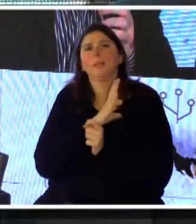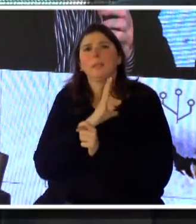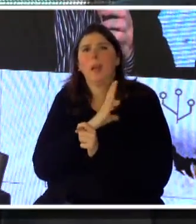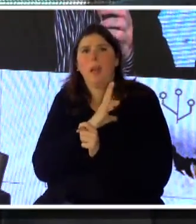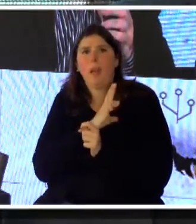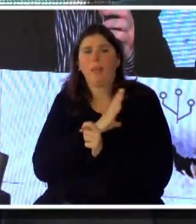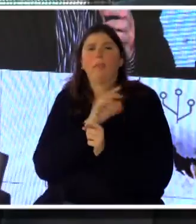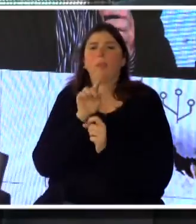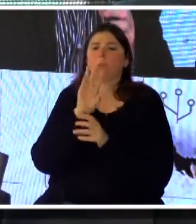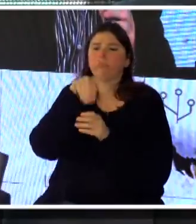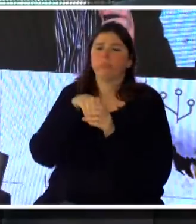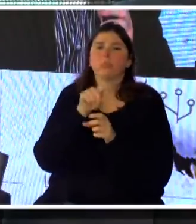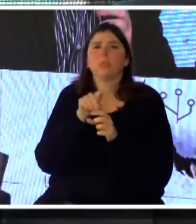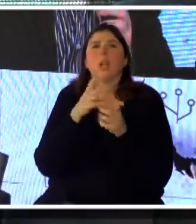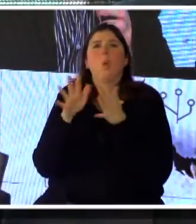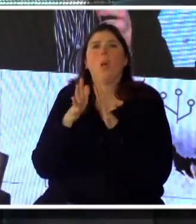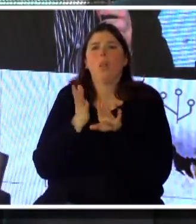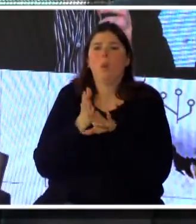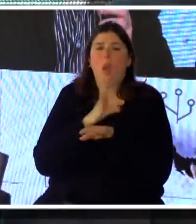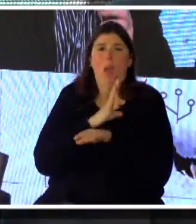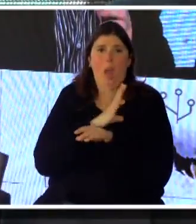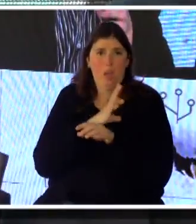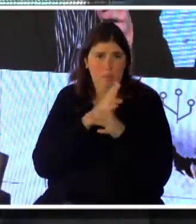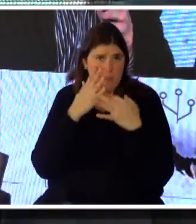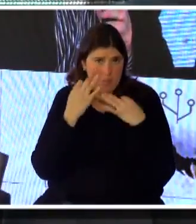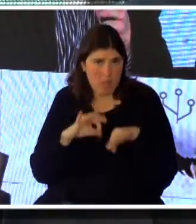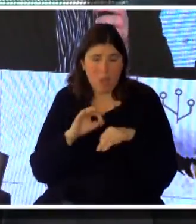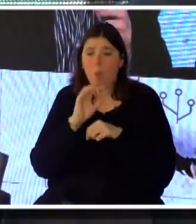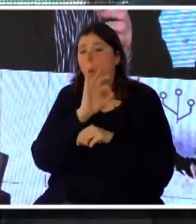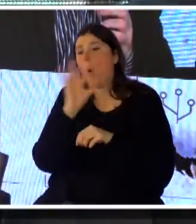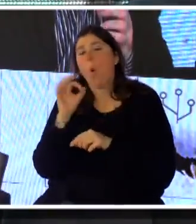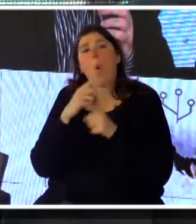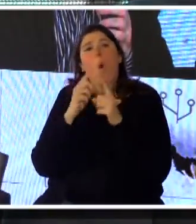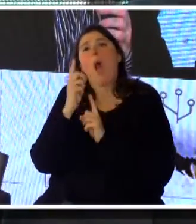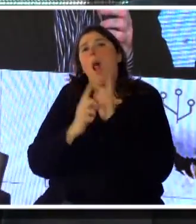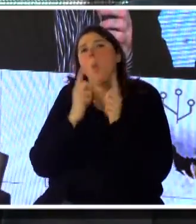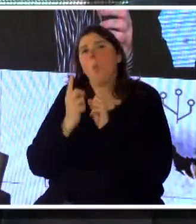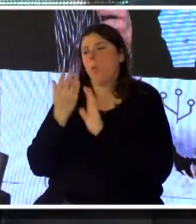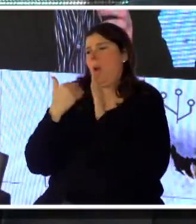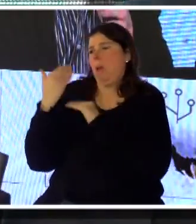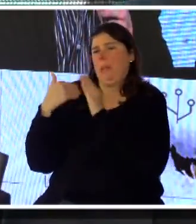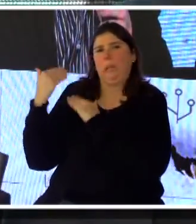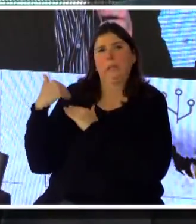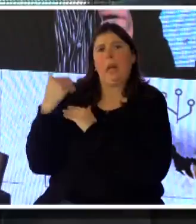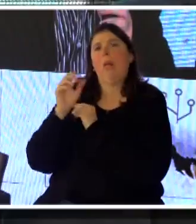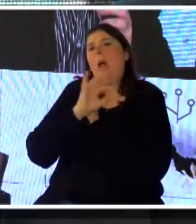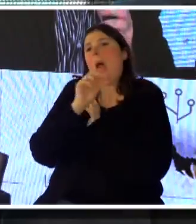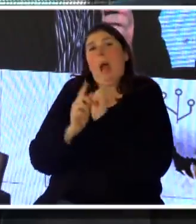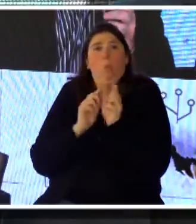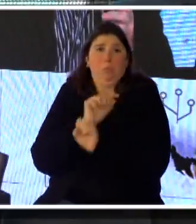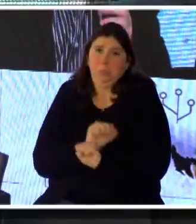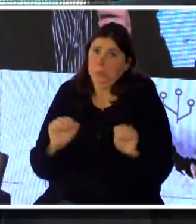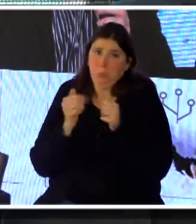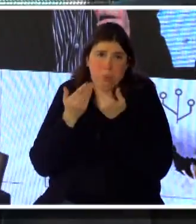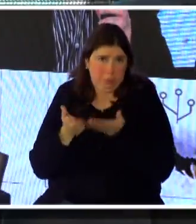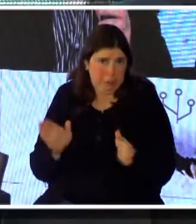dentro de lo previsto, cuántos tienen algún atraso, cuántas eventualmente no se han podido comenzar por alguna razón, si